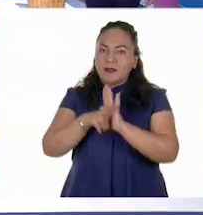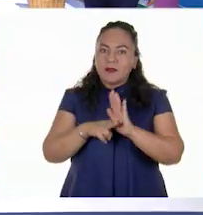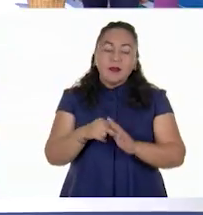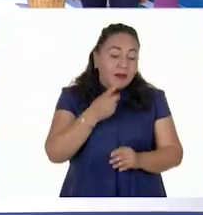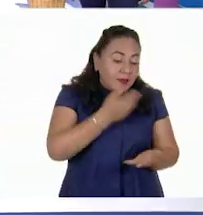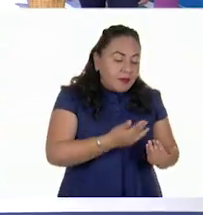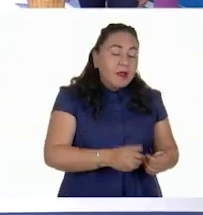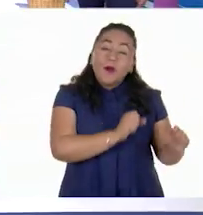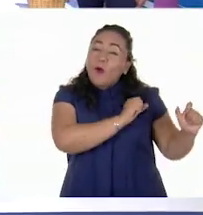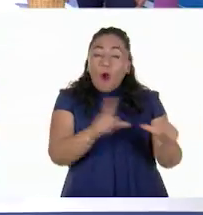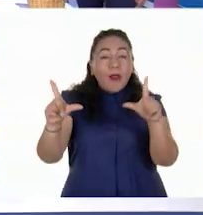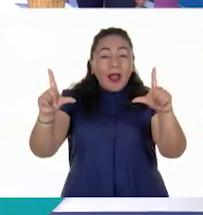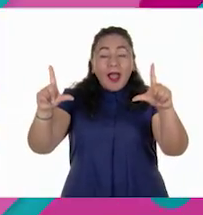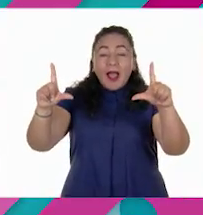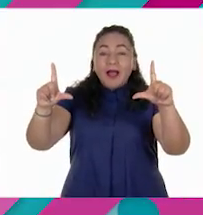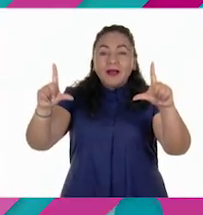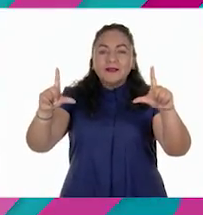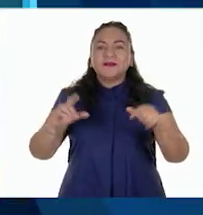sí. ¿Cómo se dice? ¡Córrelo!